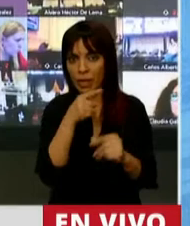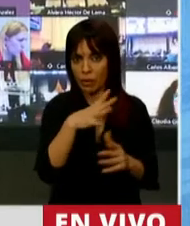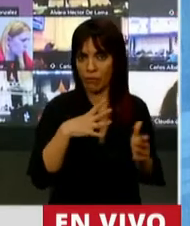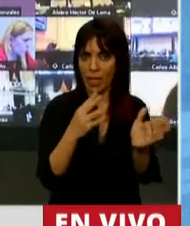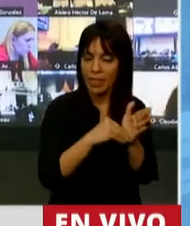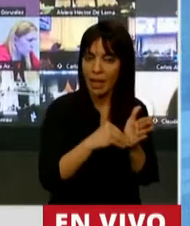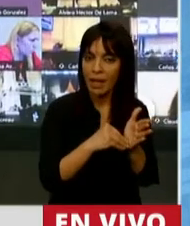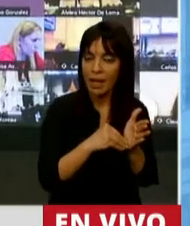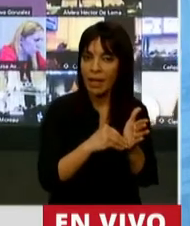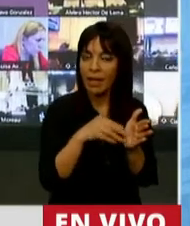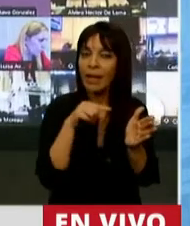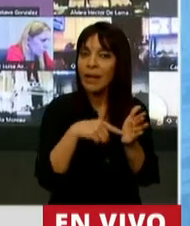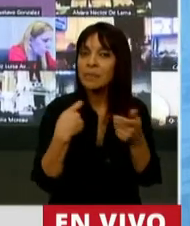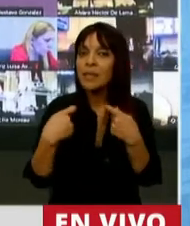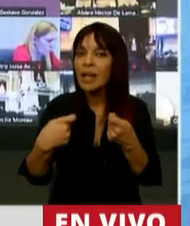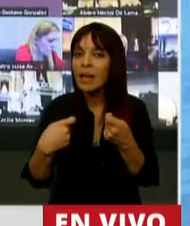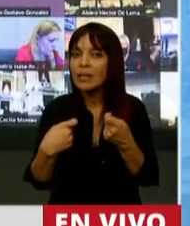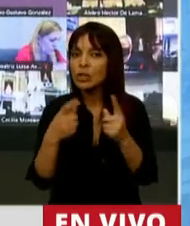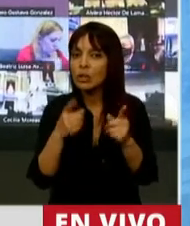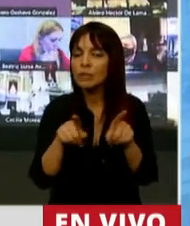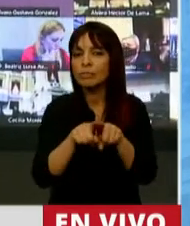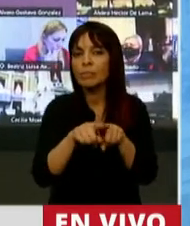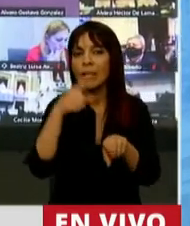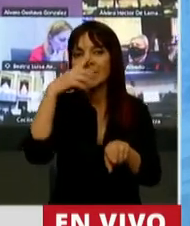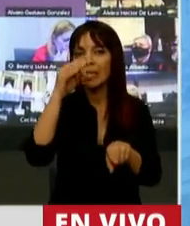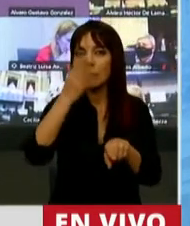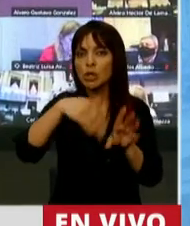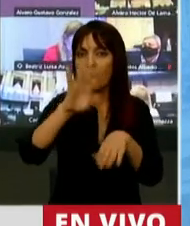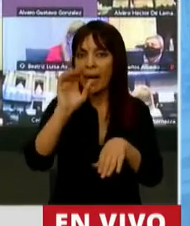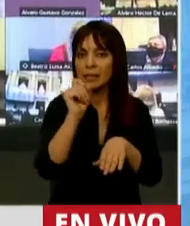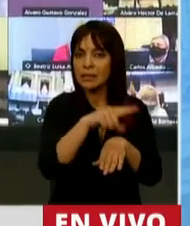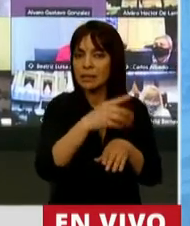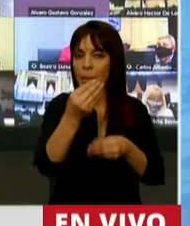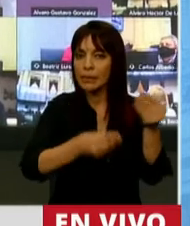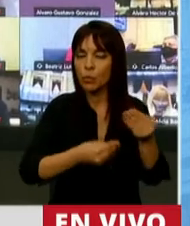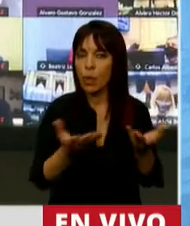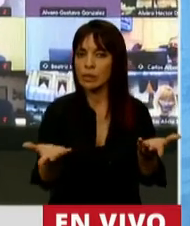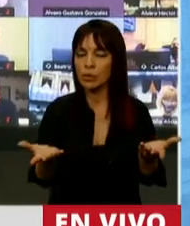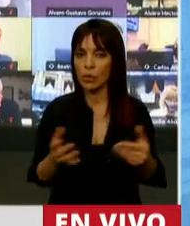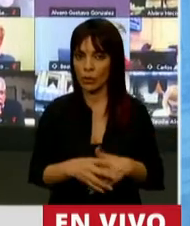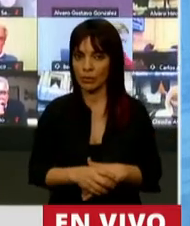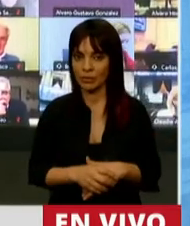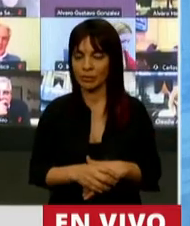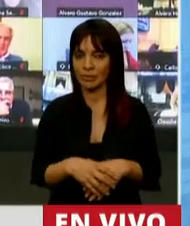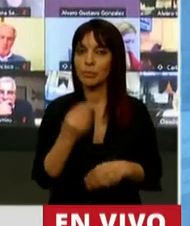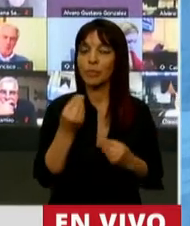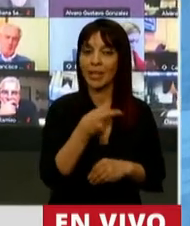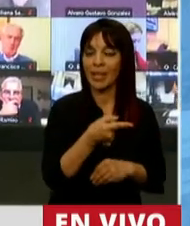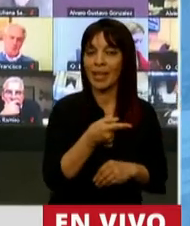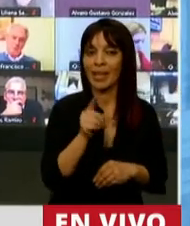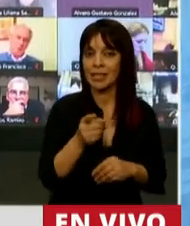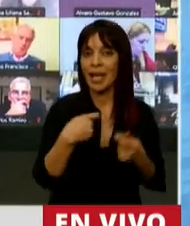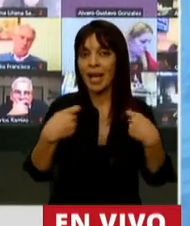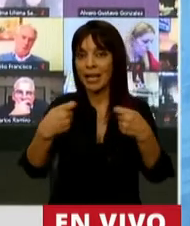Estos gastos significan más del 70% del presupuesto, porque son el